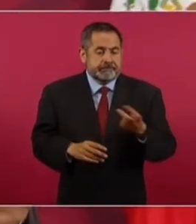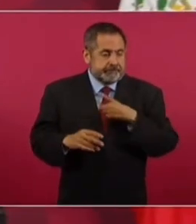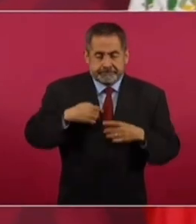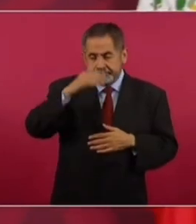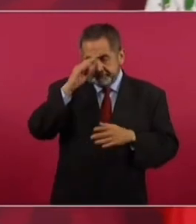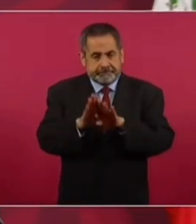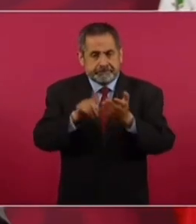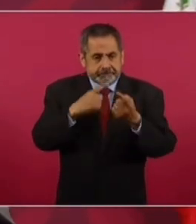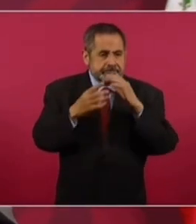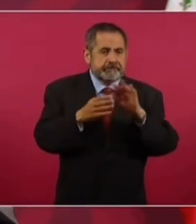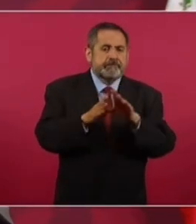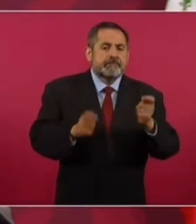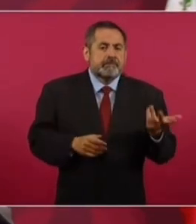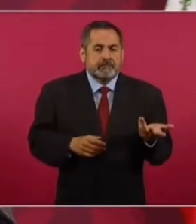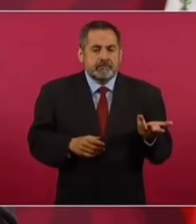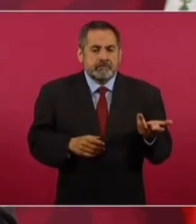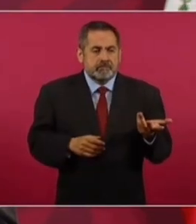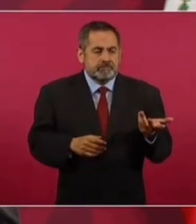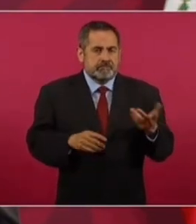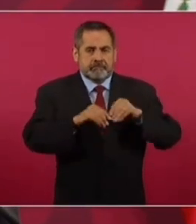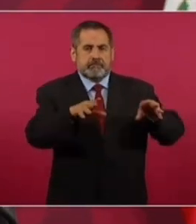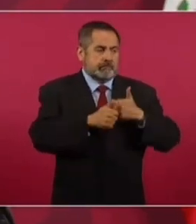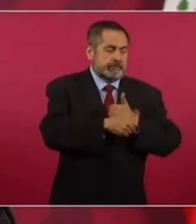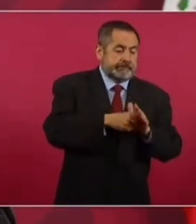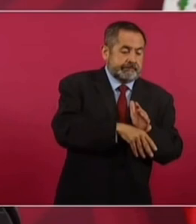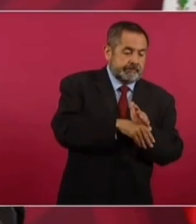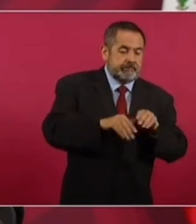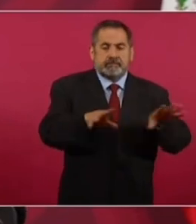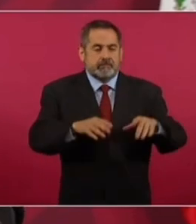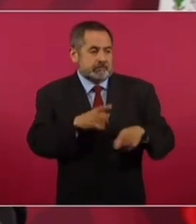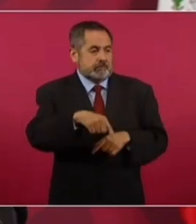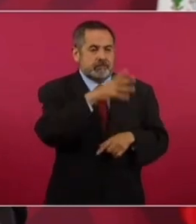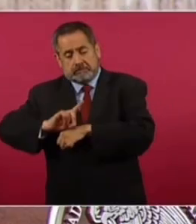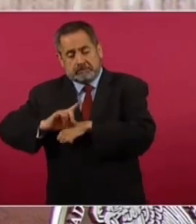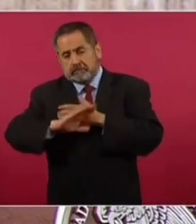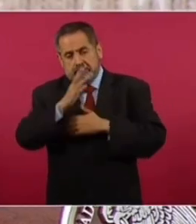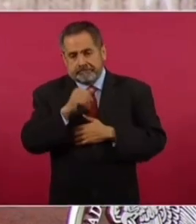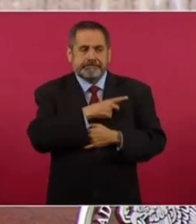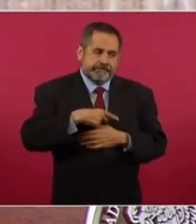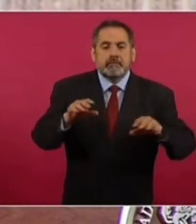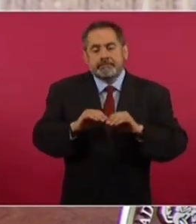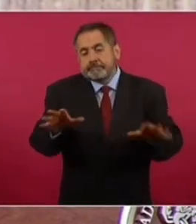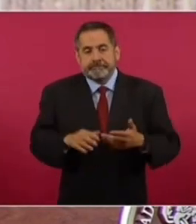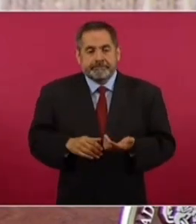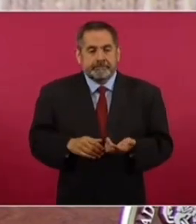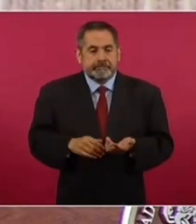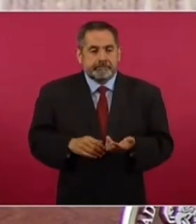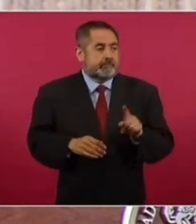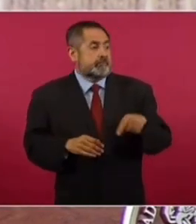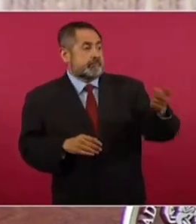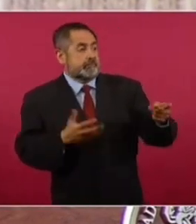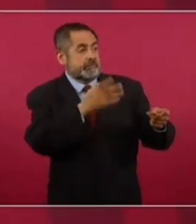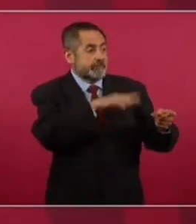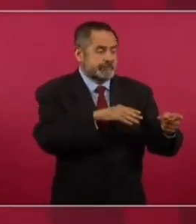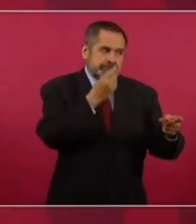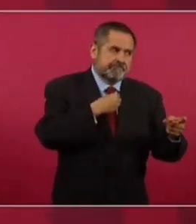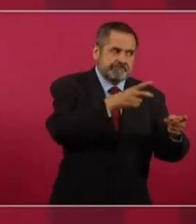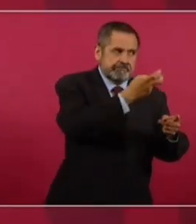tienen que buscar un relativo equilibrio. No nos pueden estar pegando todos los días. Tienen que decir que también está mal del otro lado.